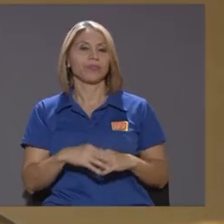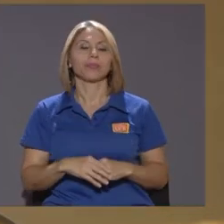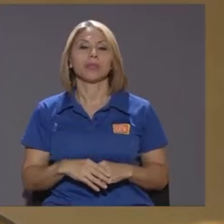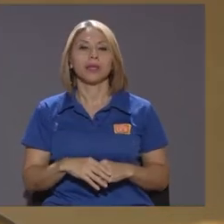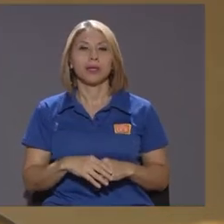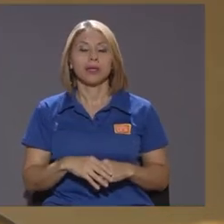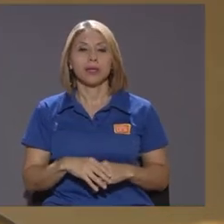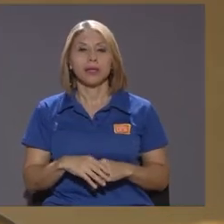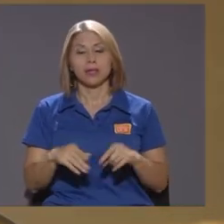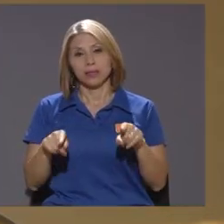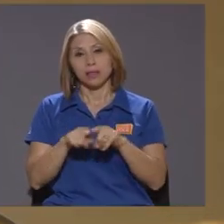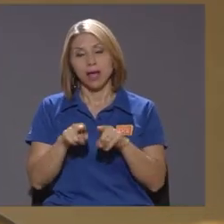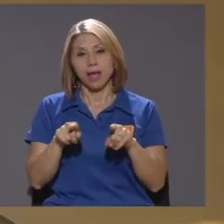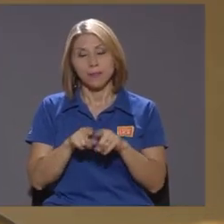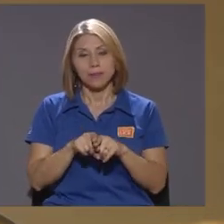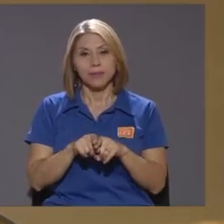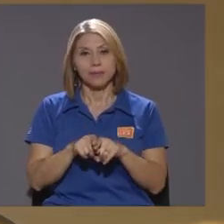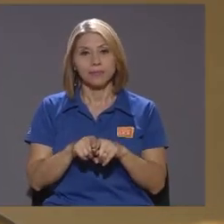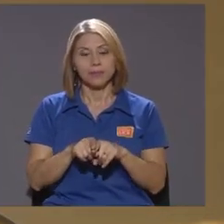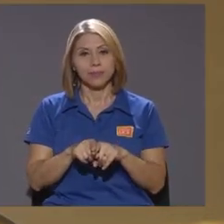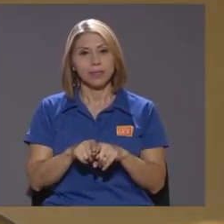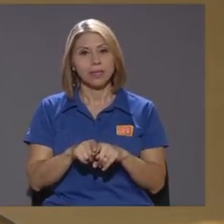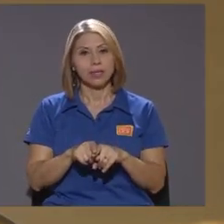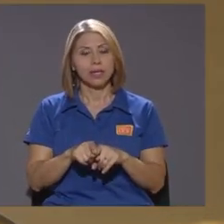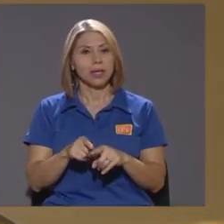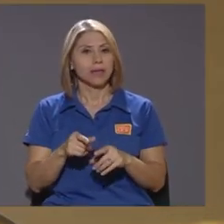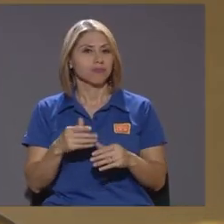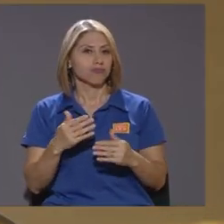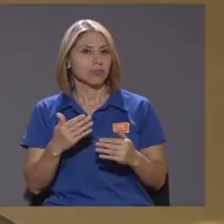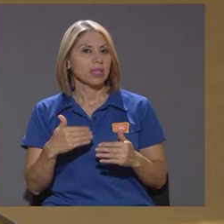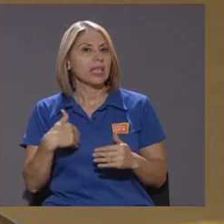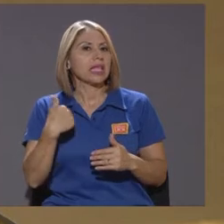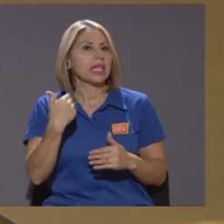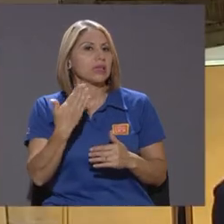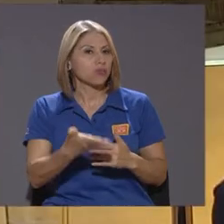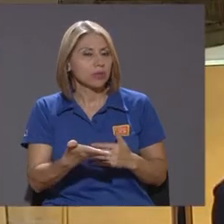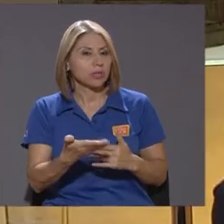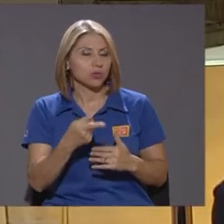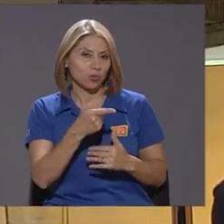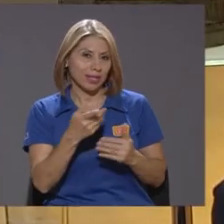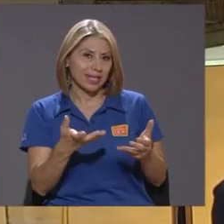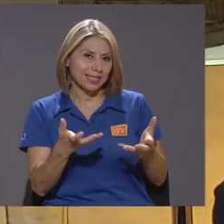me parece don Herodes que tal vez después de eso usted quisiera